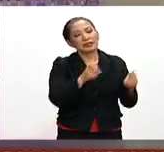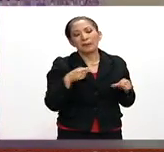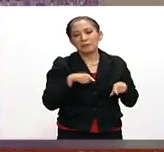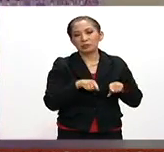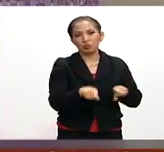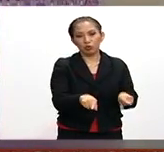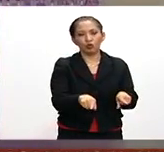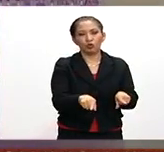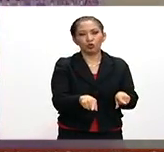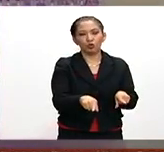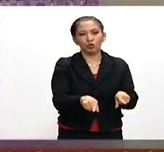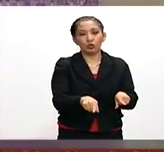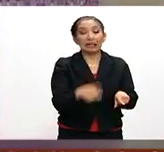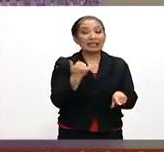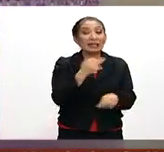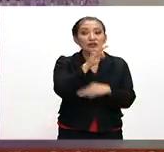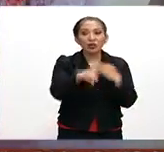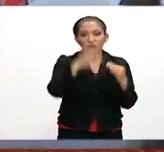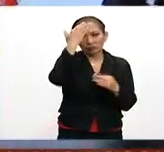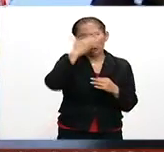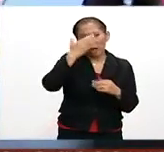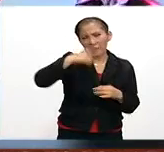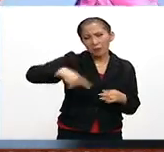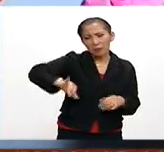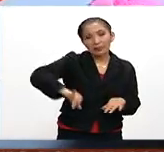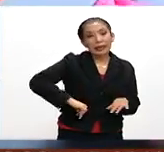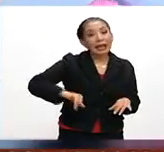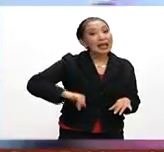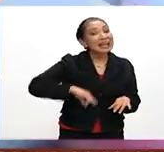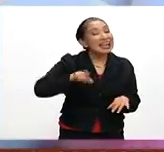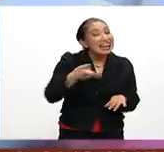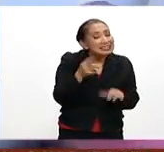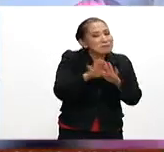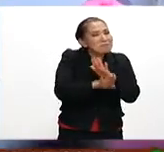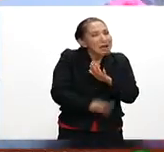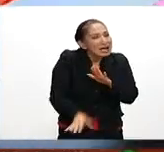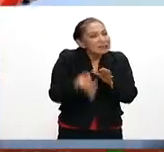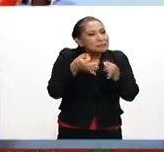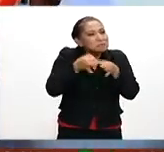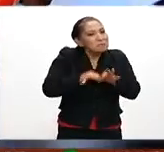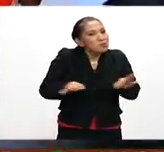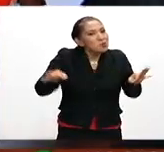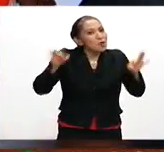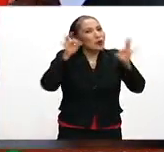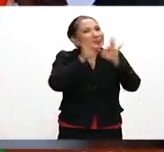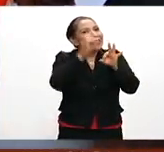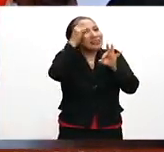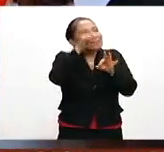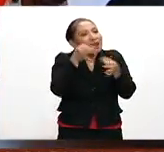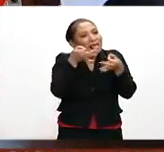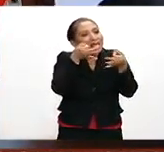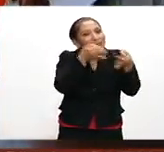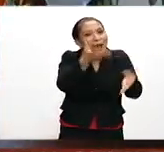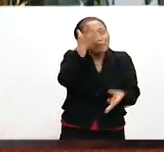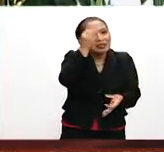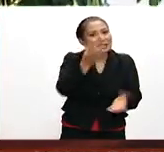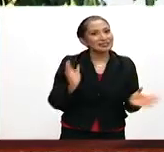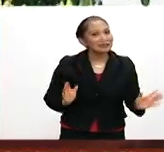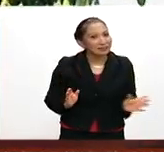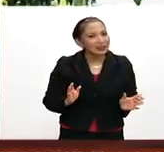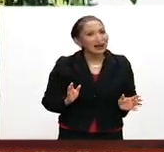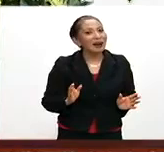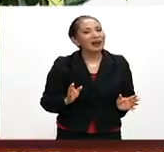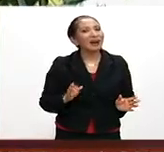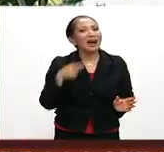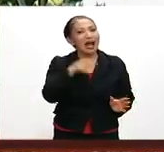mismo tiempo. Y todos sabemos que el interés es un elemento fundamental para el aprendizaje. Las